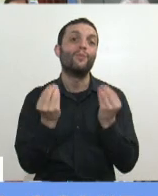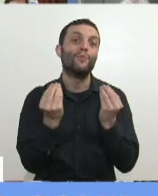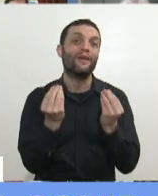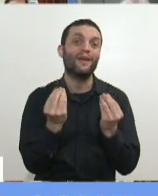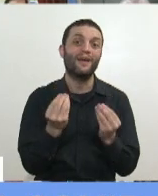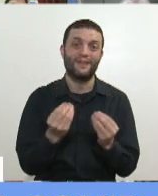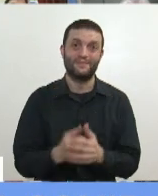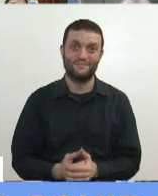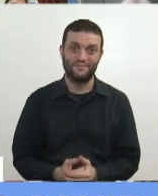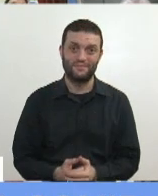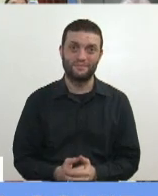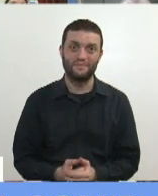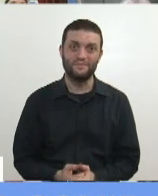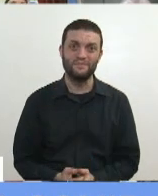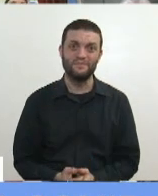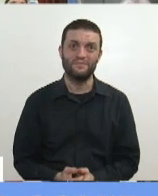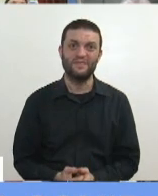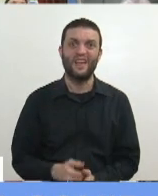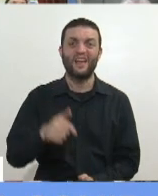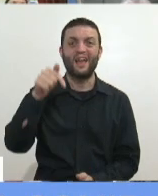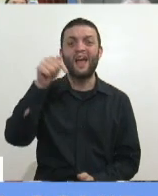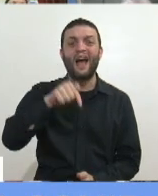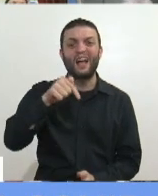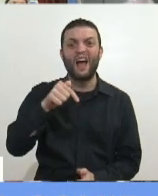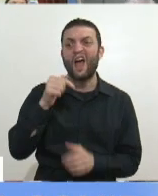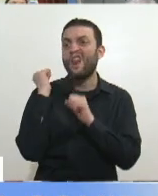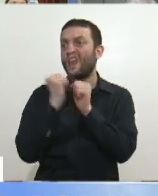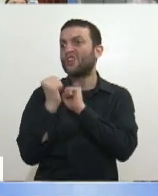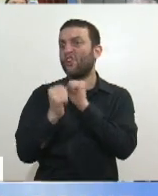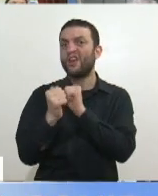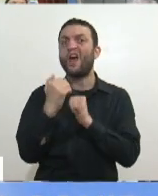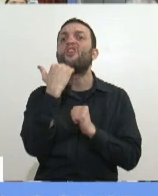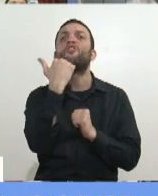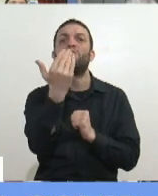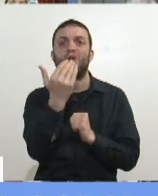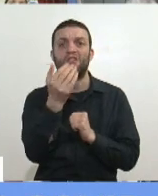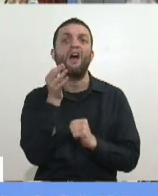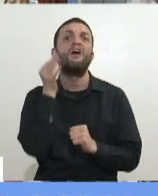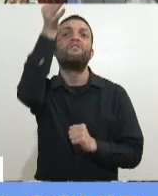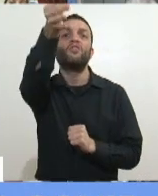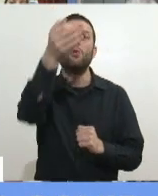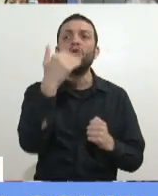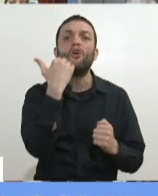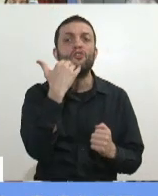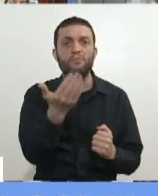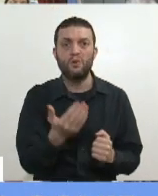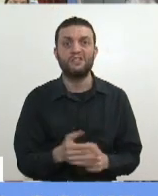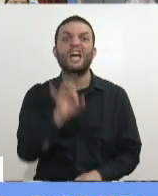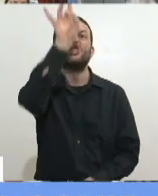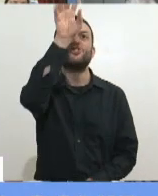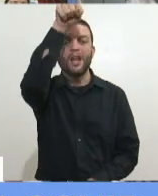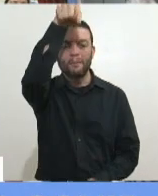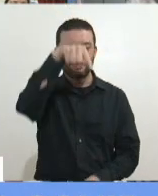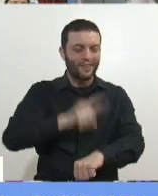historia. No importa el futuro. Solo importa hoy. ¿Qué